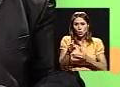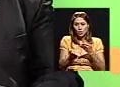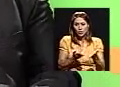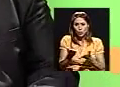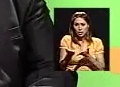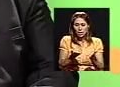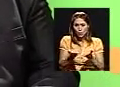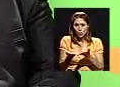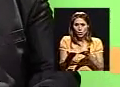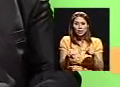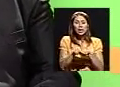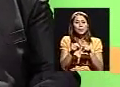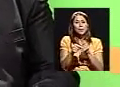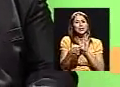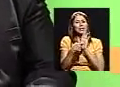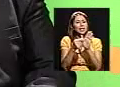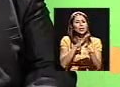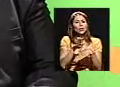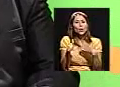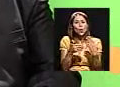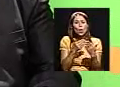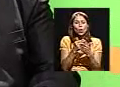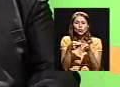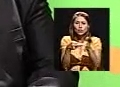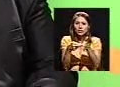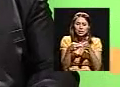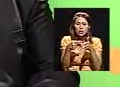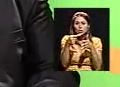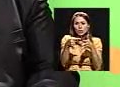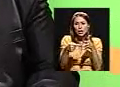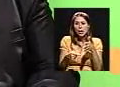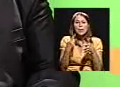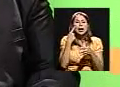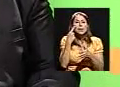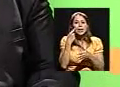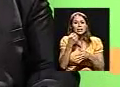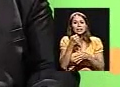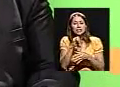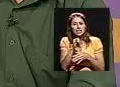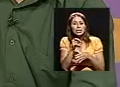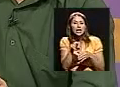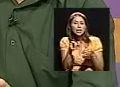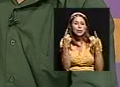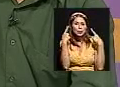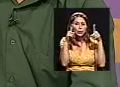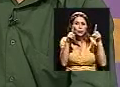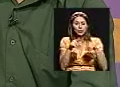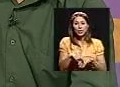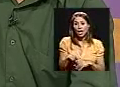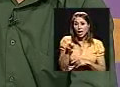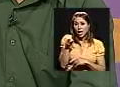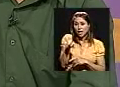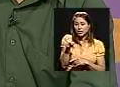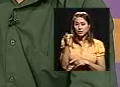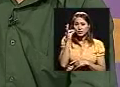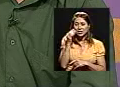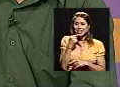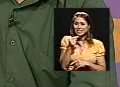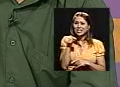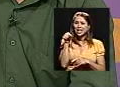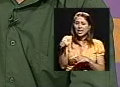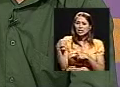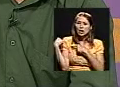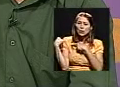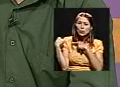presentar todos los atestados con la documentación correspondencia, a ver si califica. Ahora, el trámite, ella me comentaba que el trámite de ella ha durado